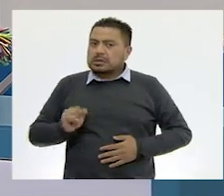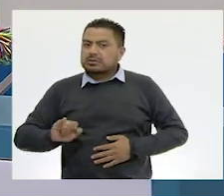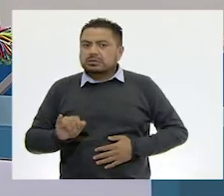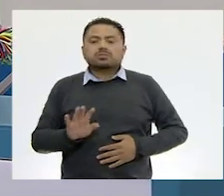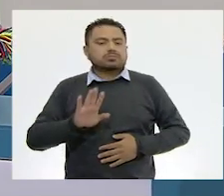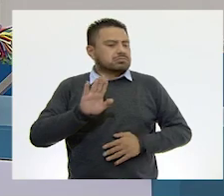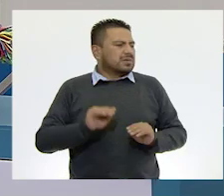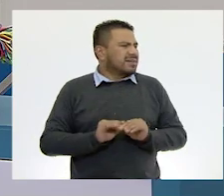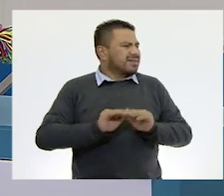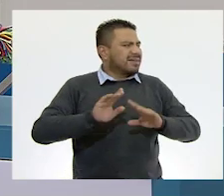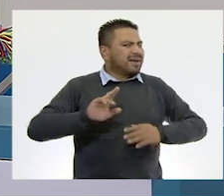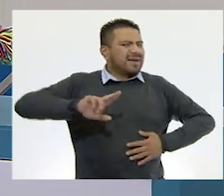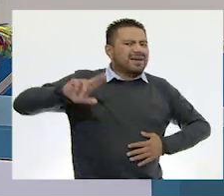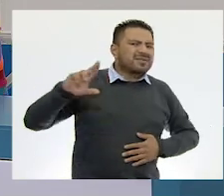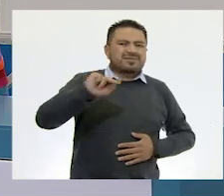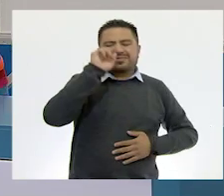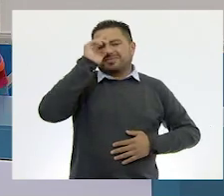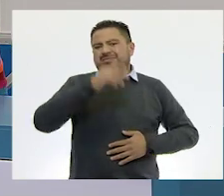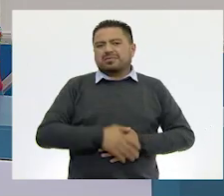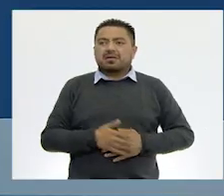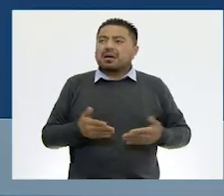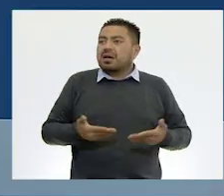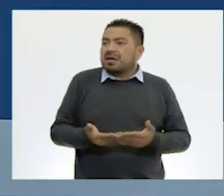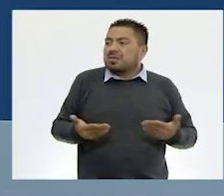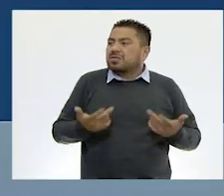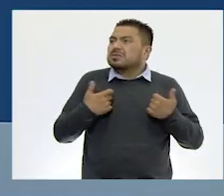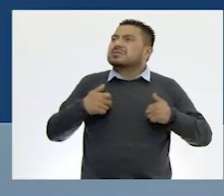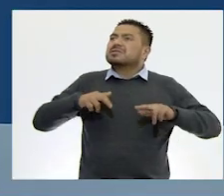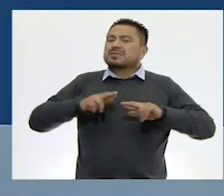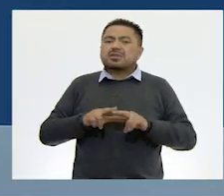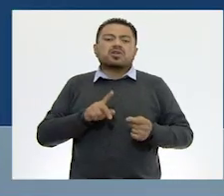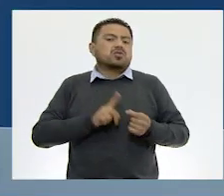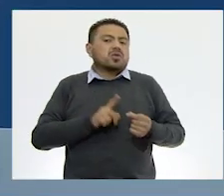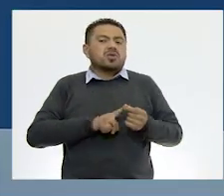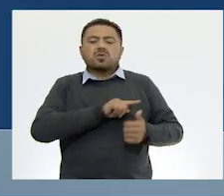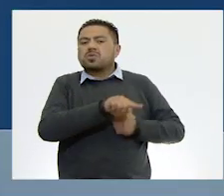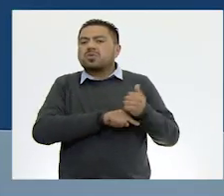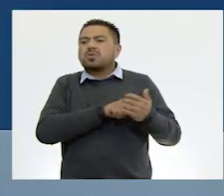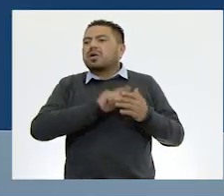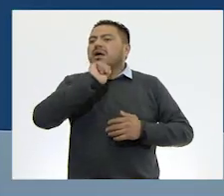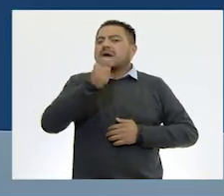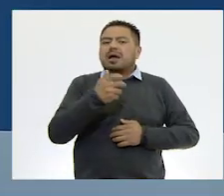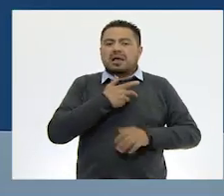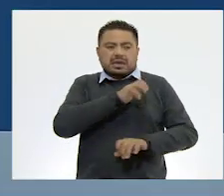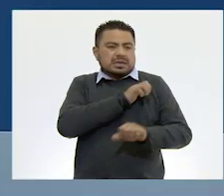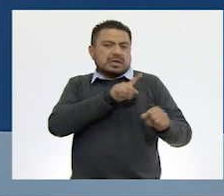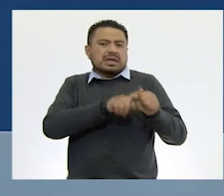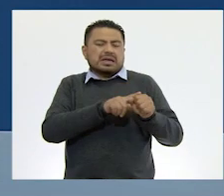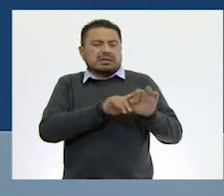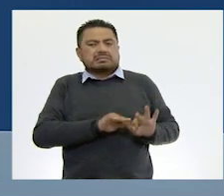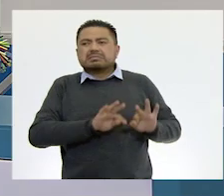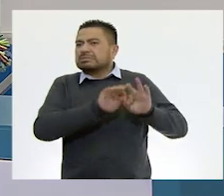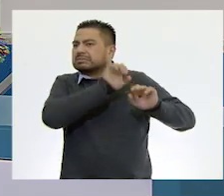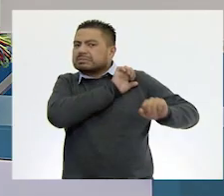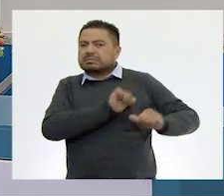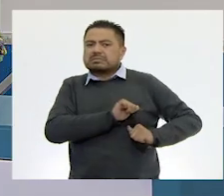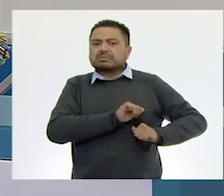Claro que no, Ton. Y entonces, maestra, ¿en dónde se ubican las especies endémicas?